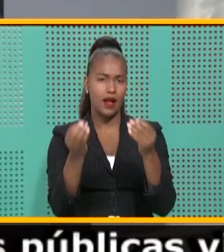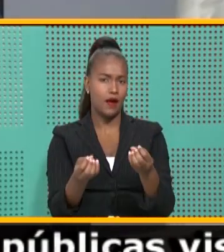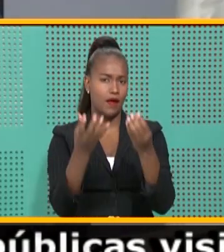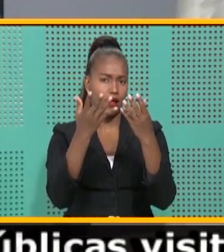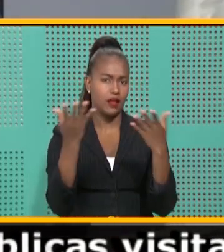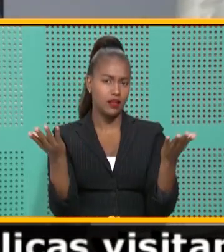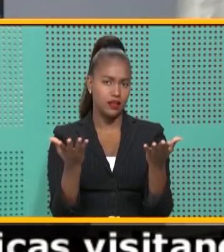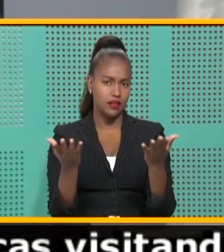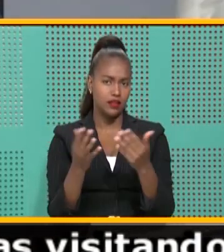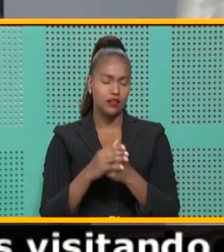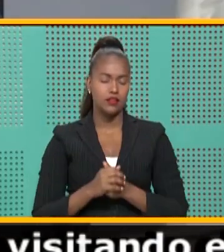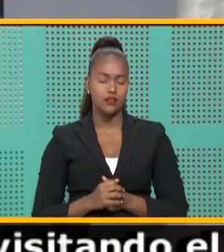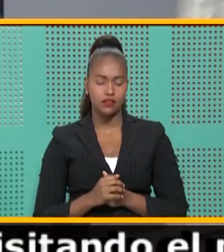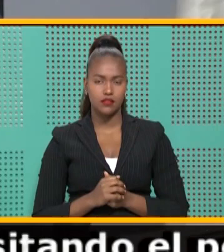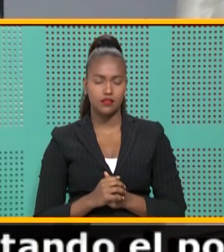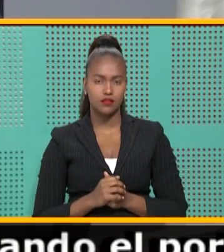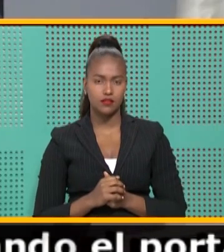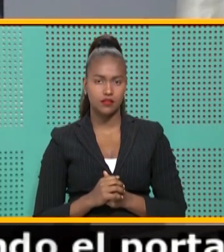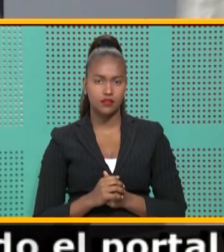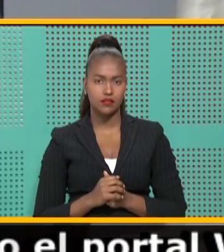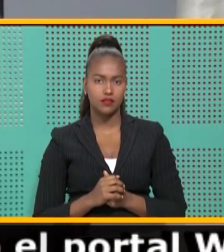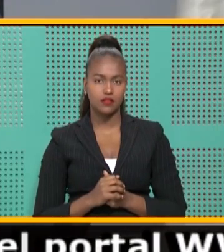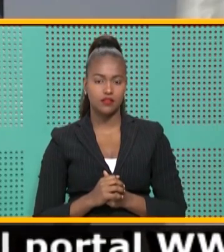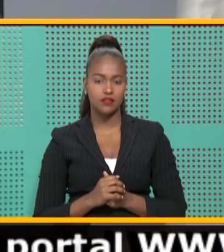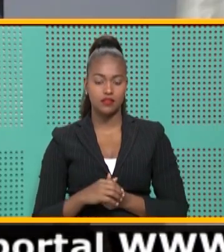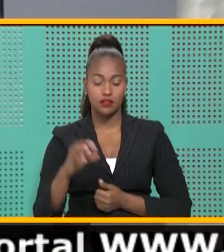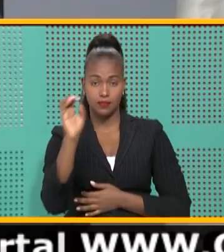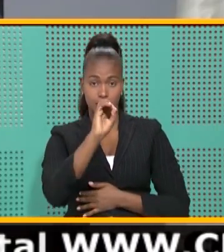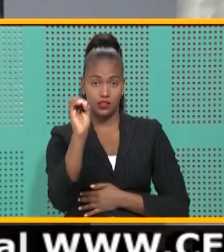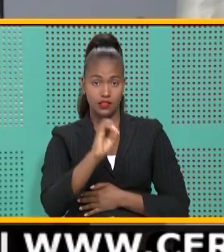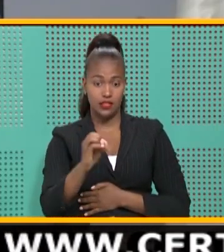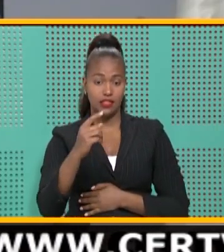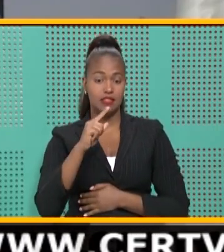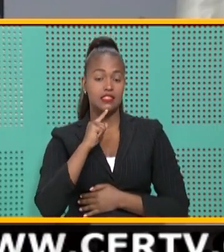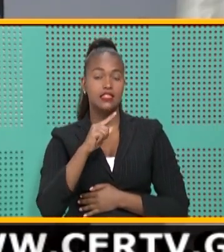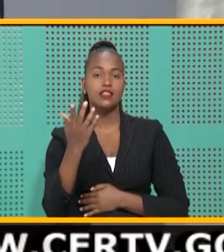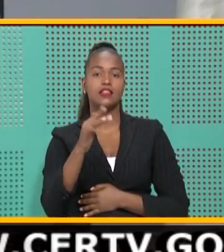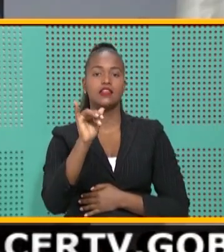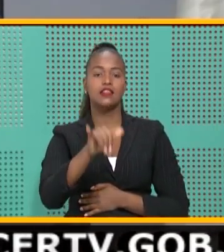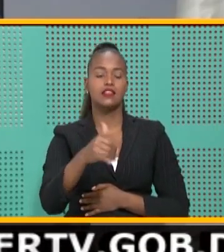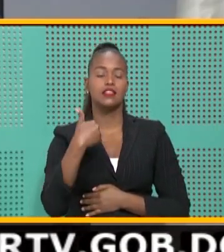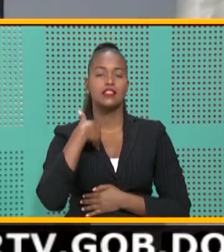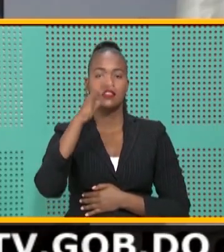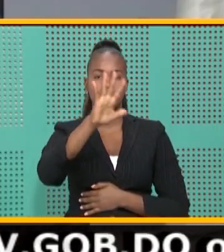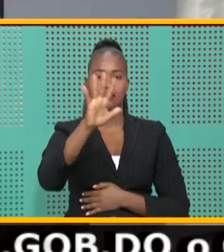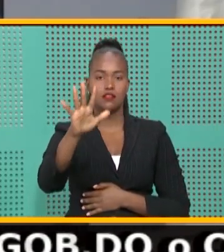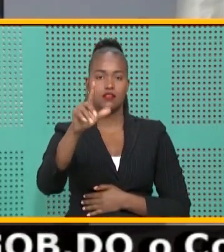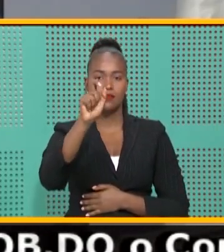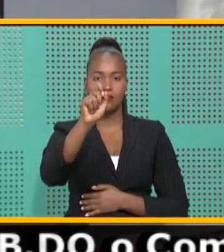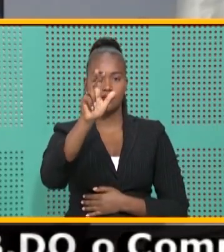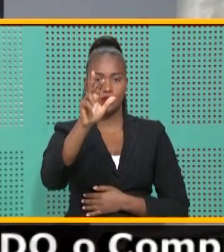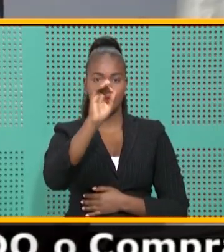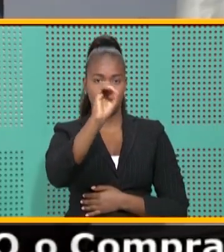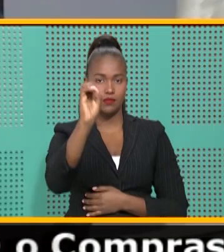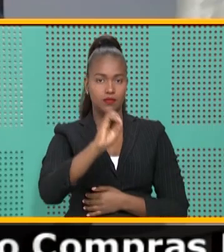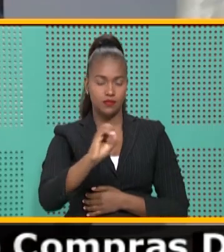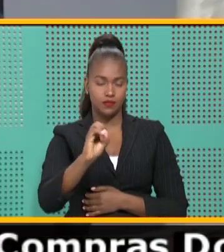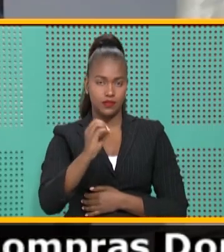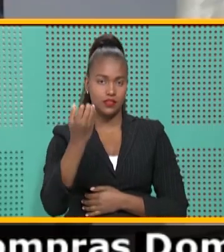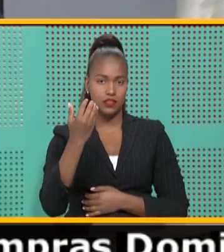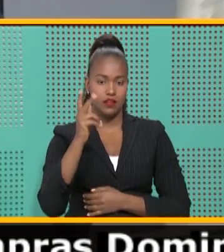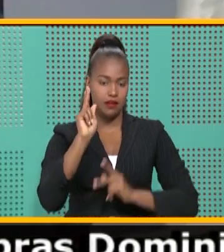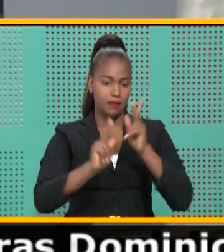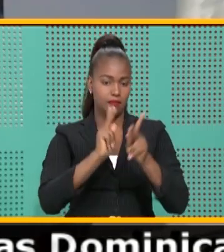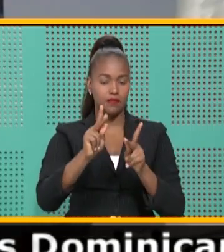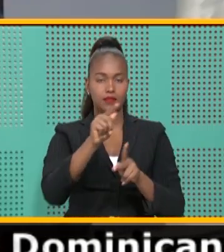el porciento es de 55.3% de